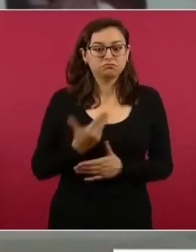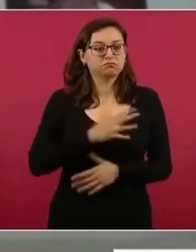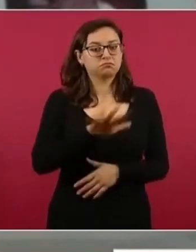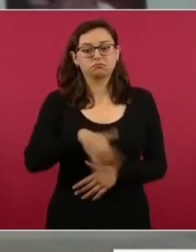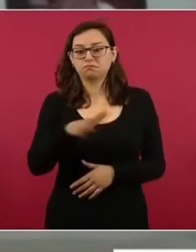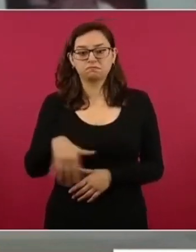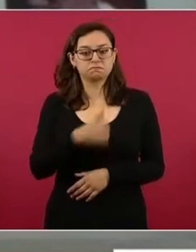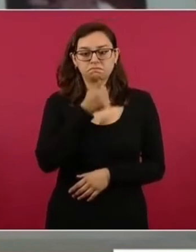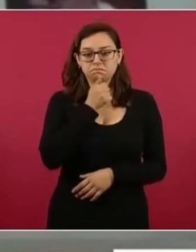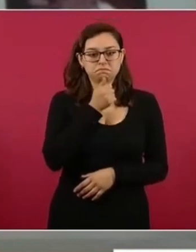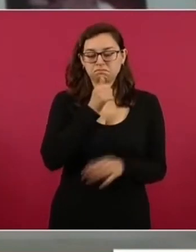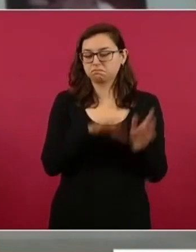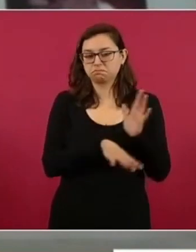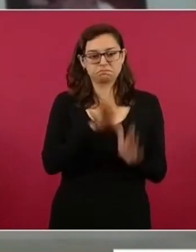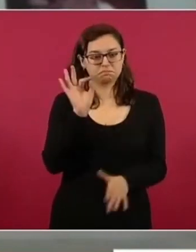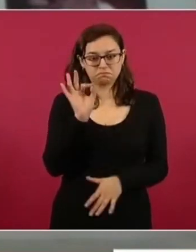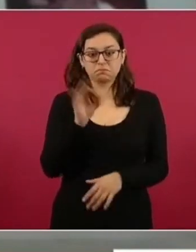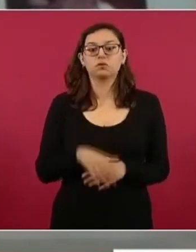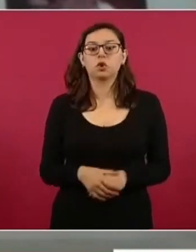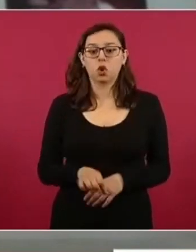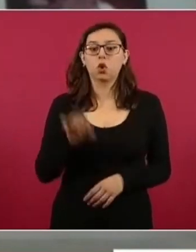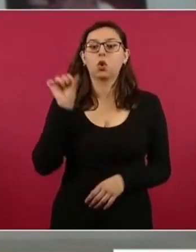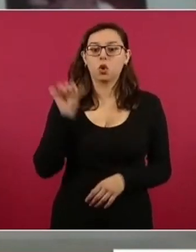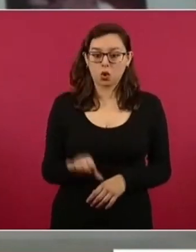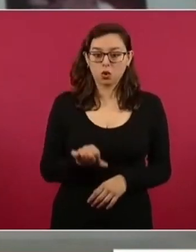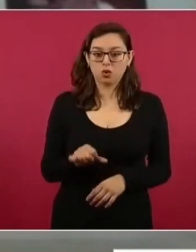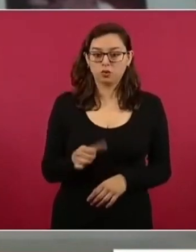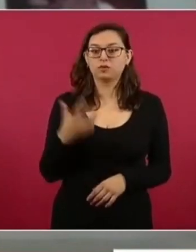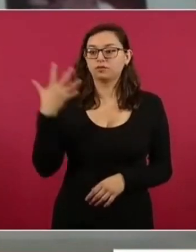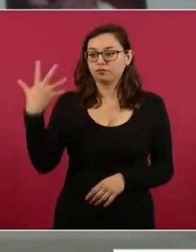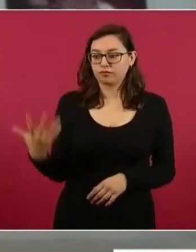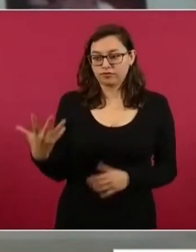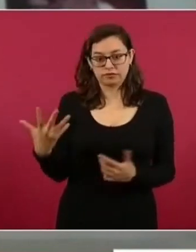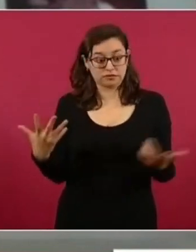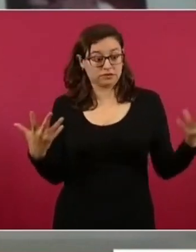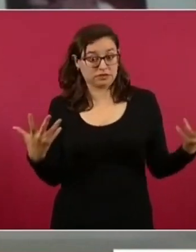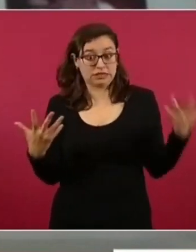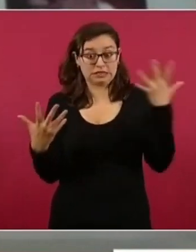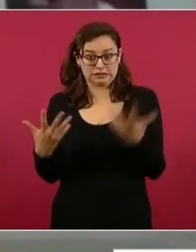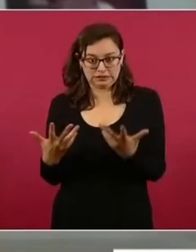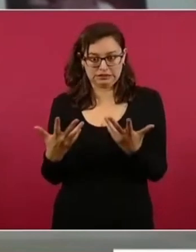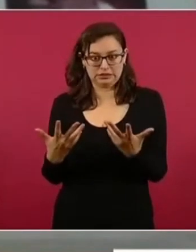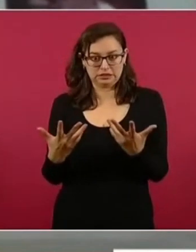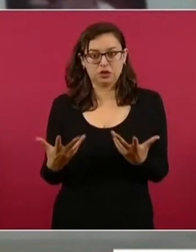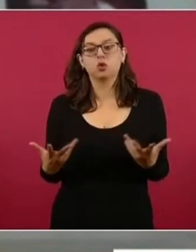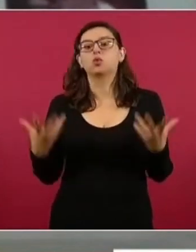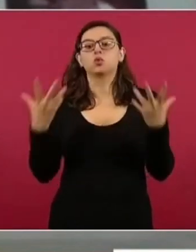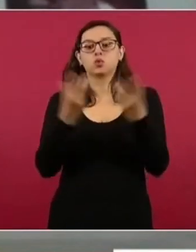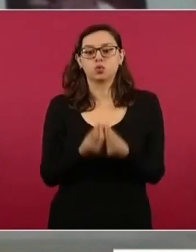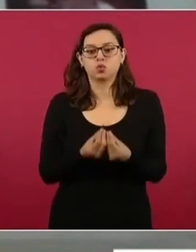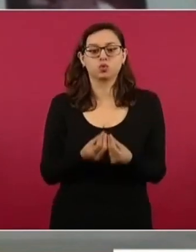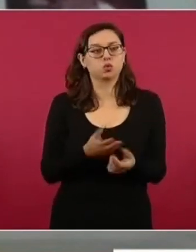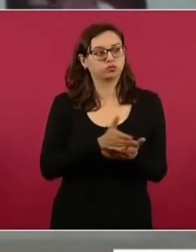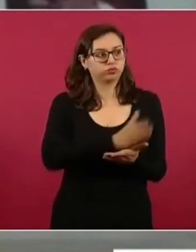localización y el día de hoy se van a concentrar los otros cinco binomios que tenemos aquí en Huatulco hacia